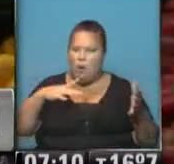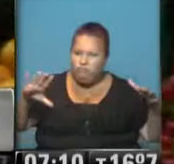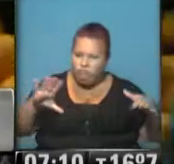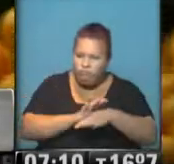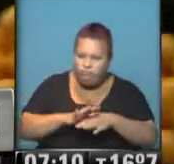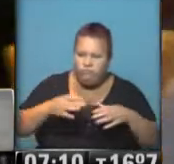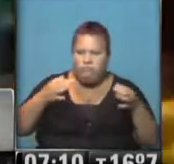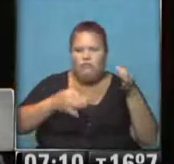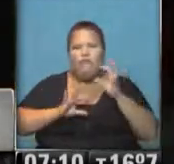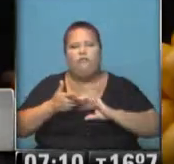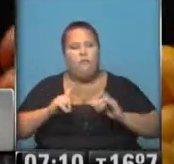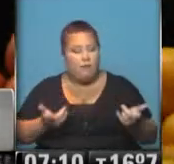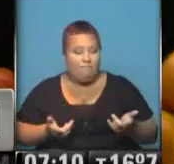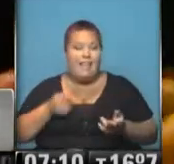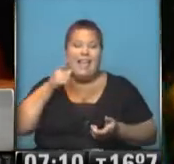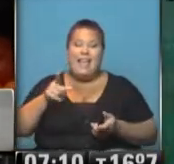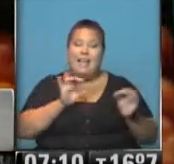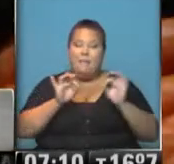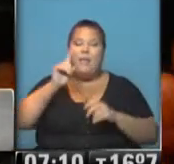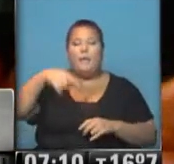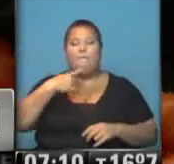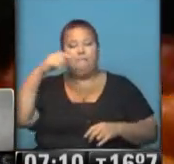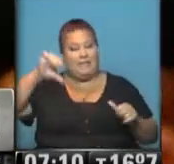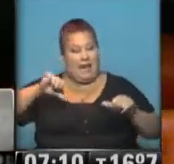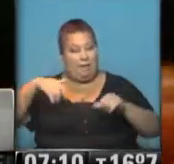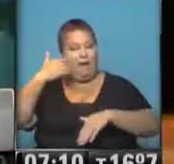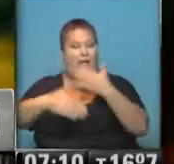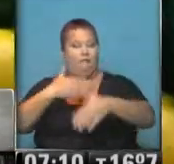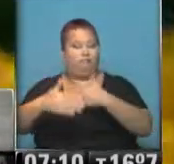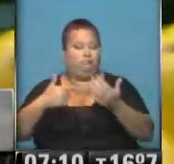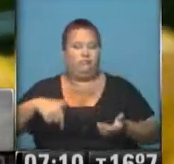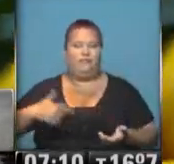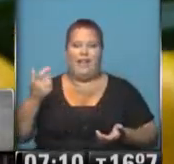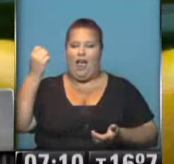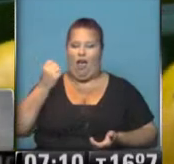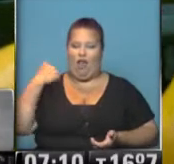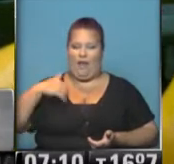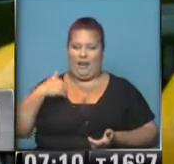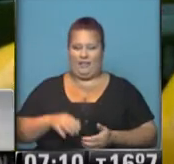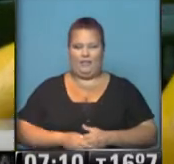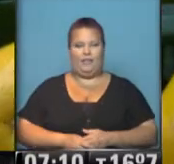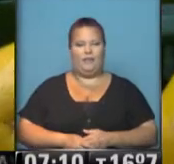técnica. Bueno, esa medición genera expectativas negativas para la evolución de nuestra economía.